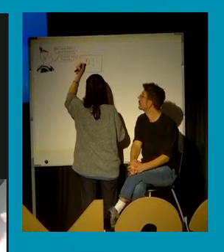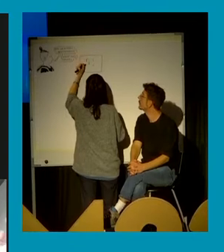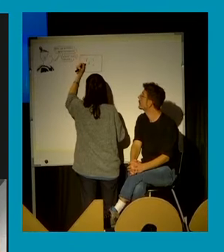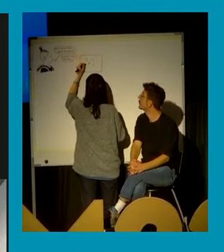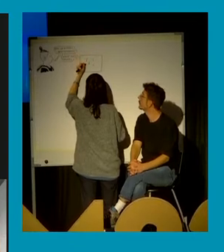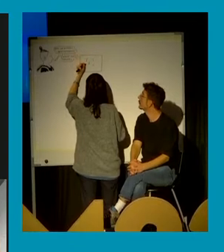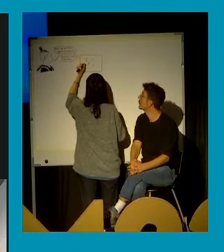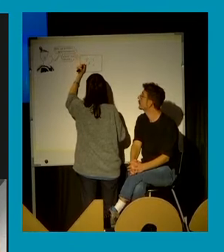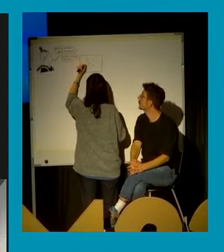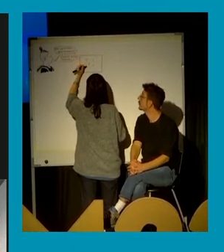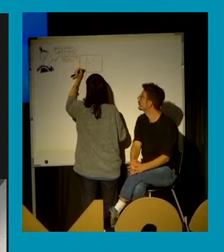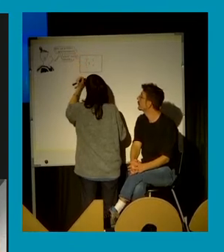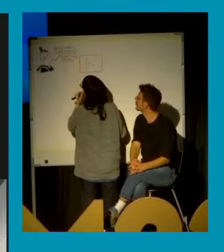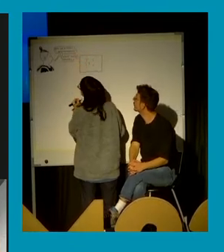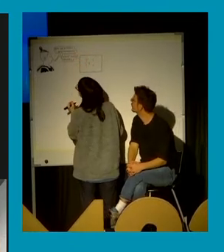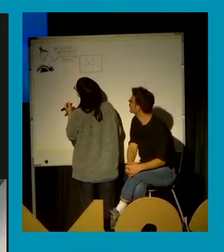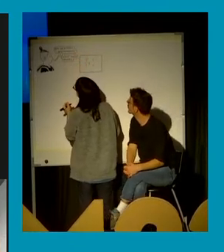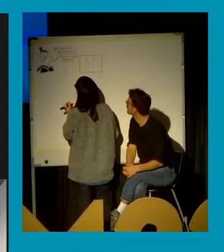Hola, m'ho ois?